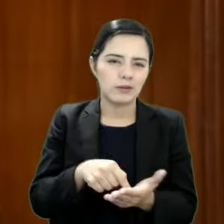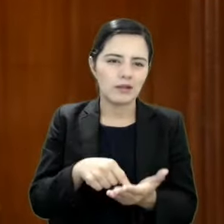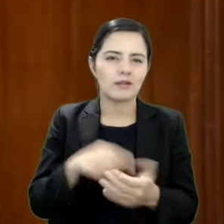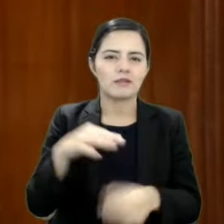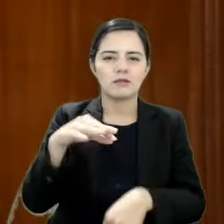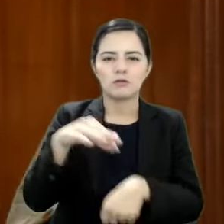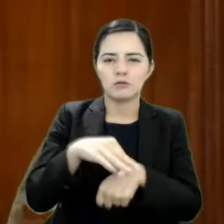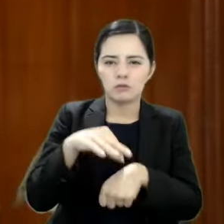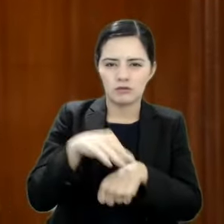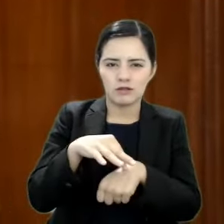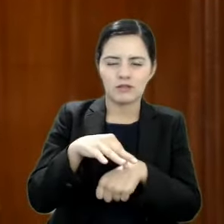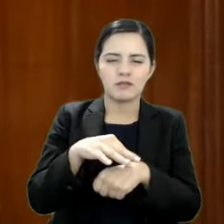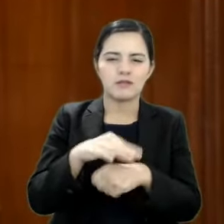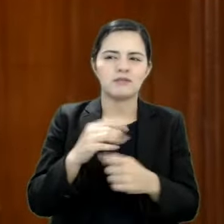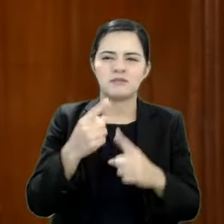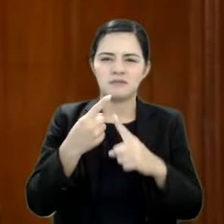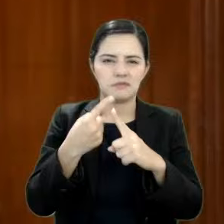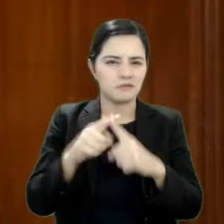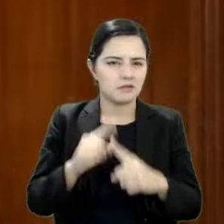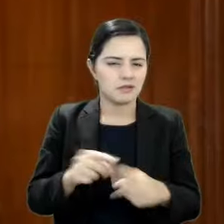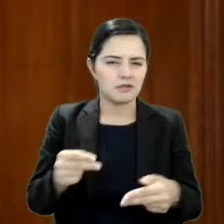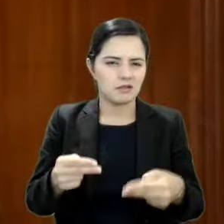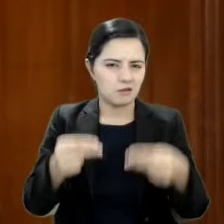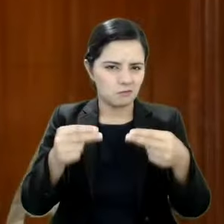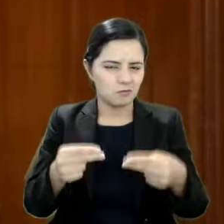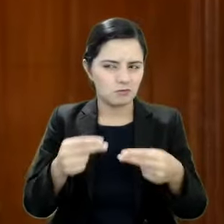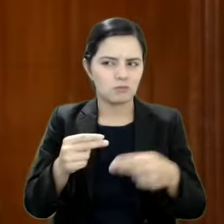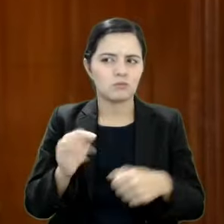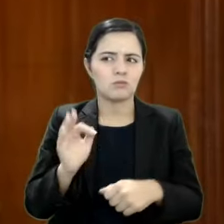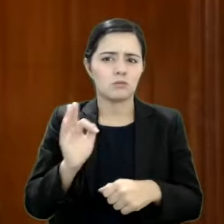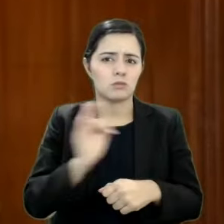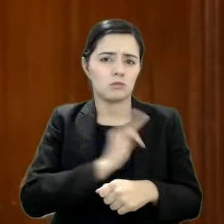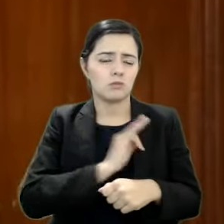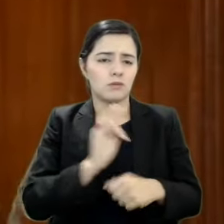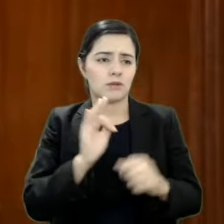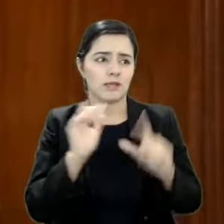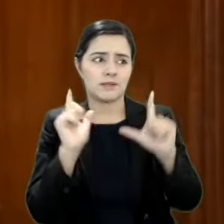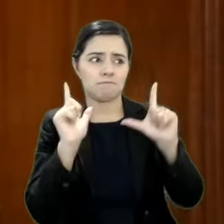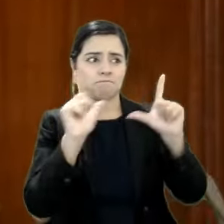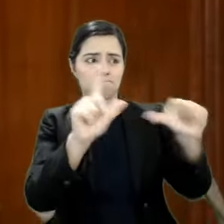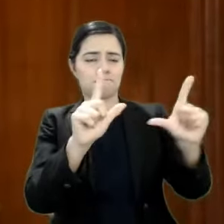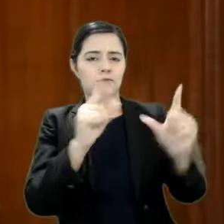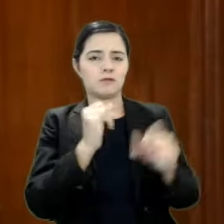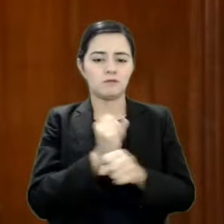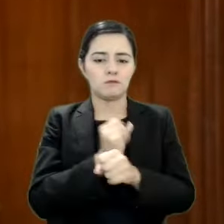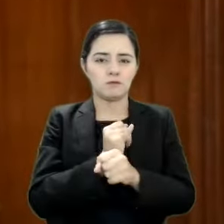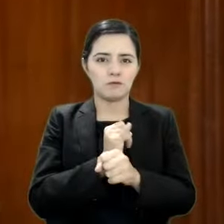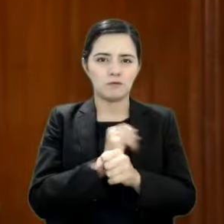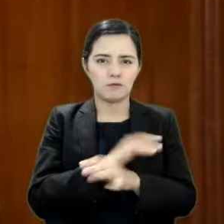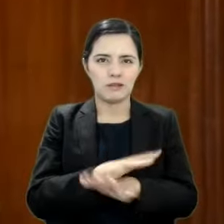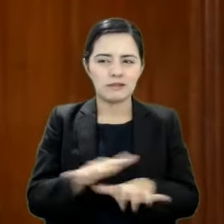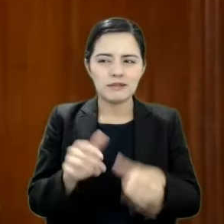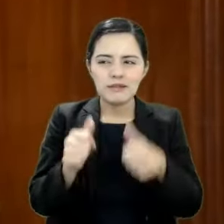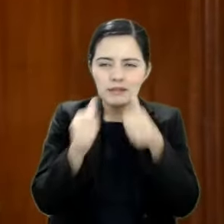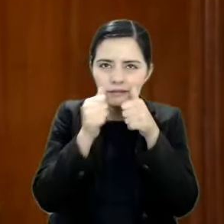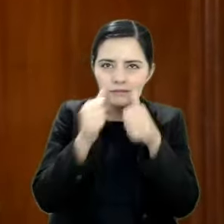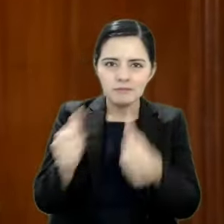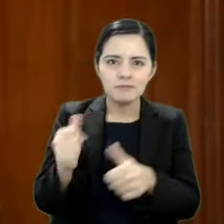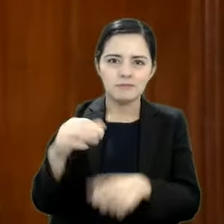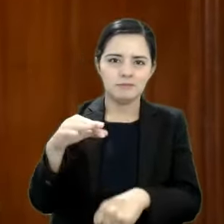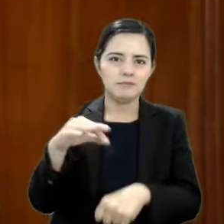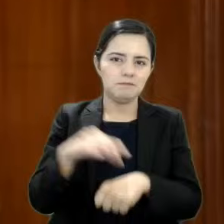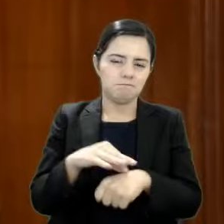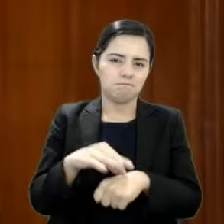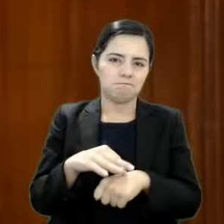veterinarios tengan un espacio para publicar información sobre la atención veterinaria